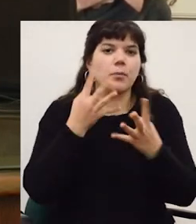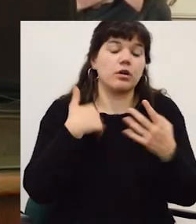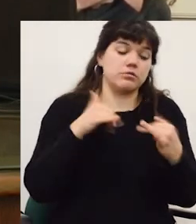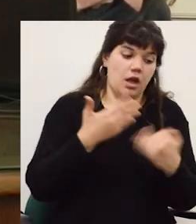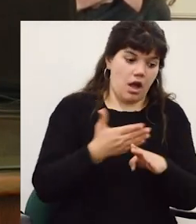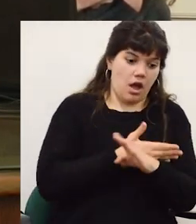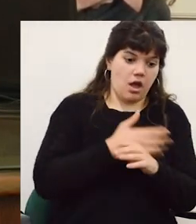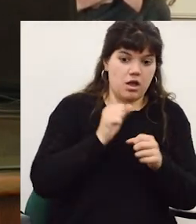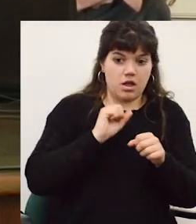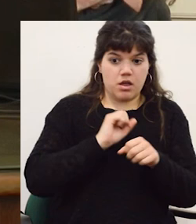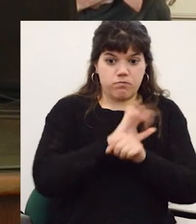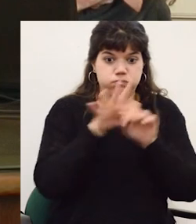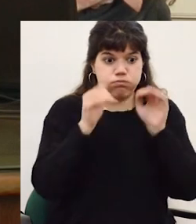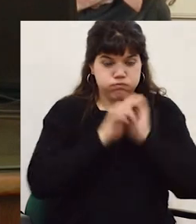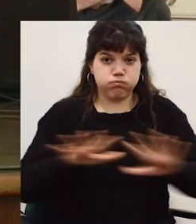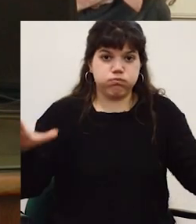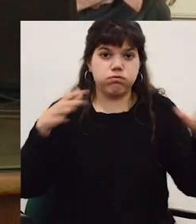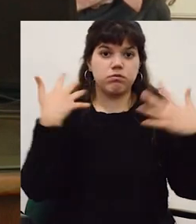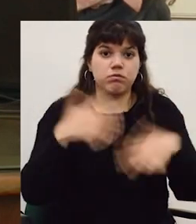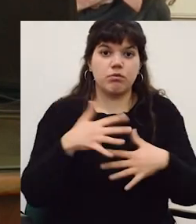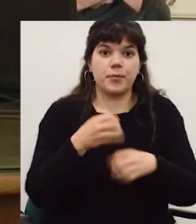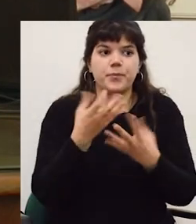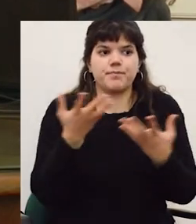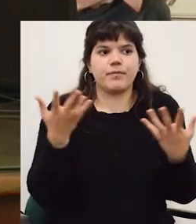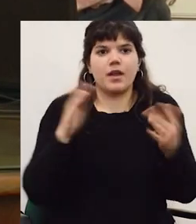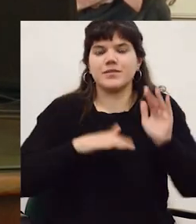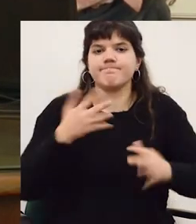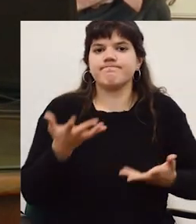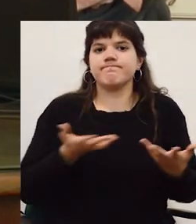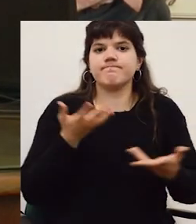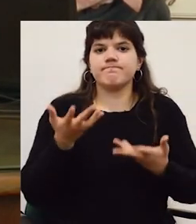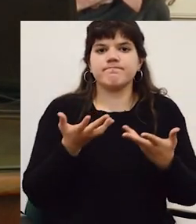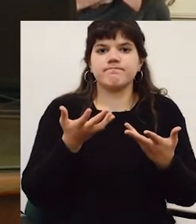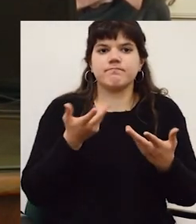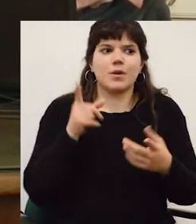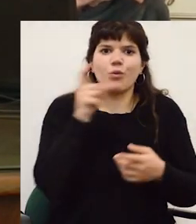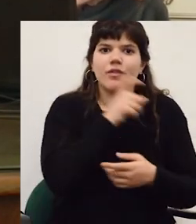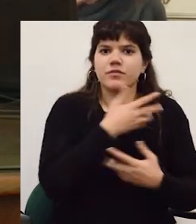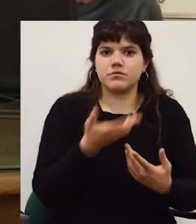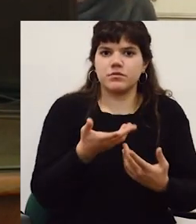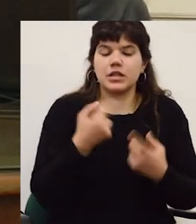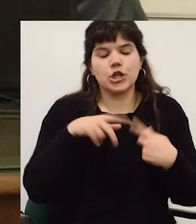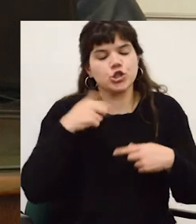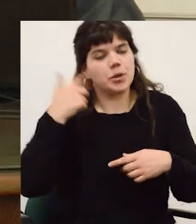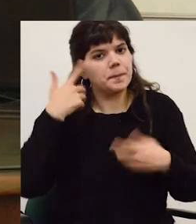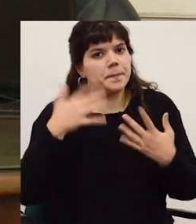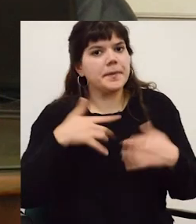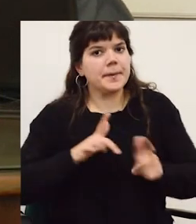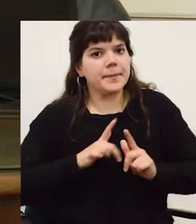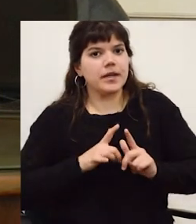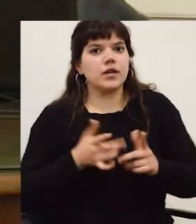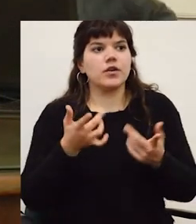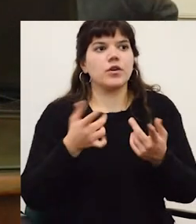veces hasta hay que regularlas porque hemos tenido una epidemia de webinarios que uno ya nos hace que a veces es como